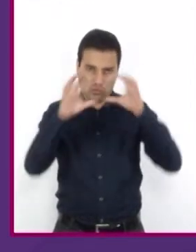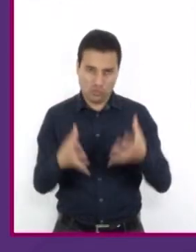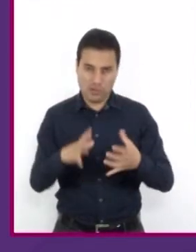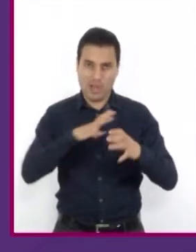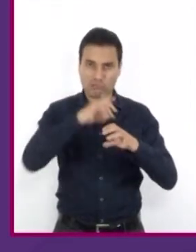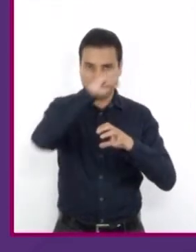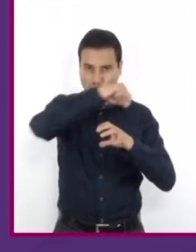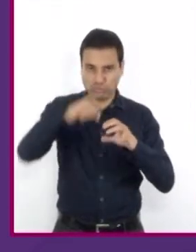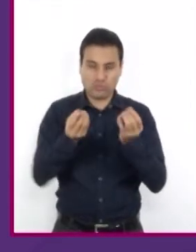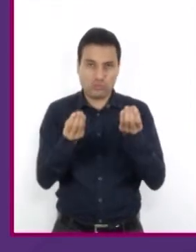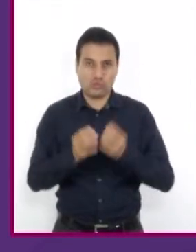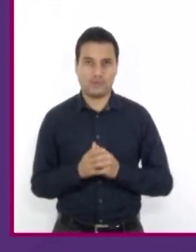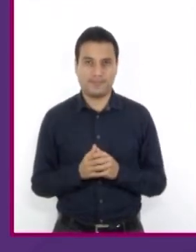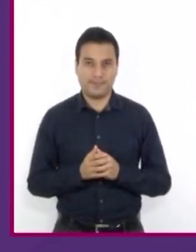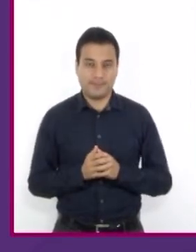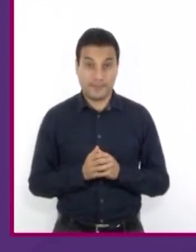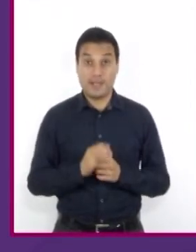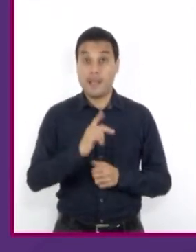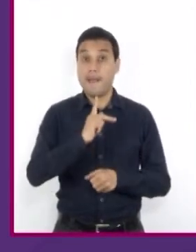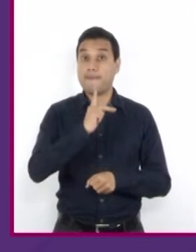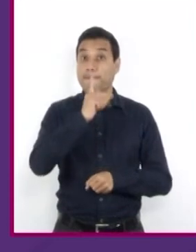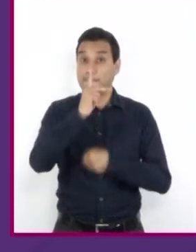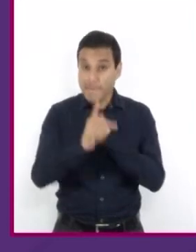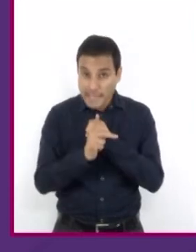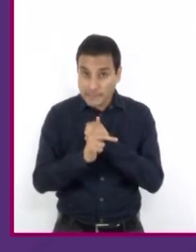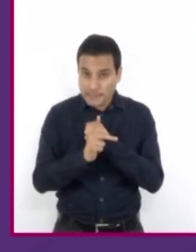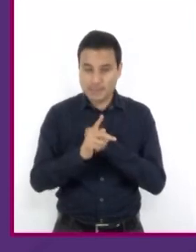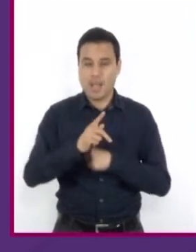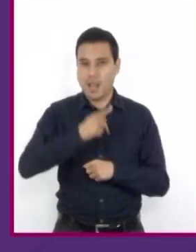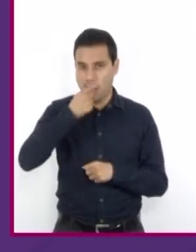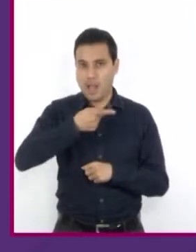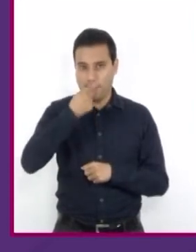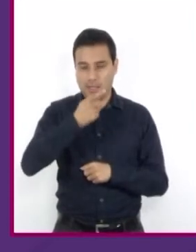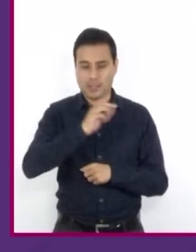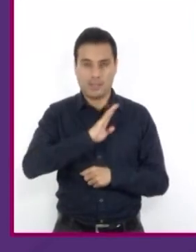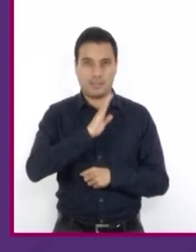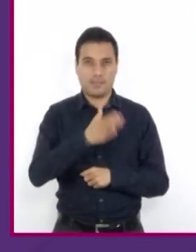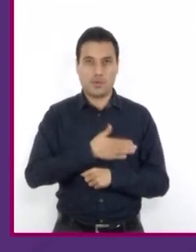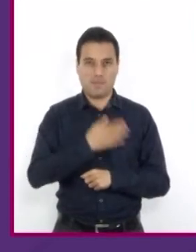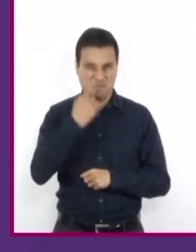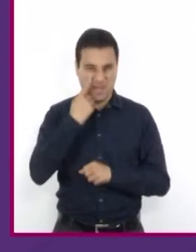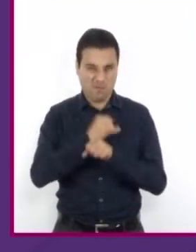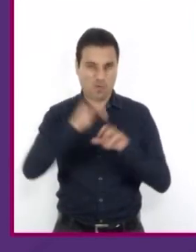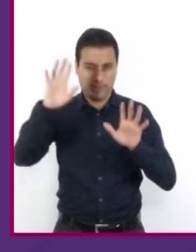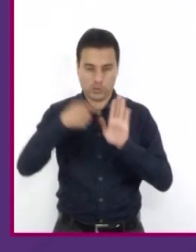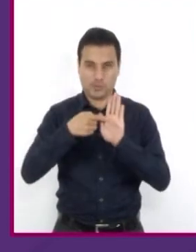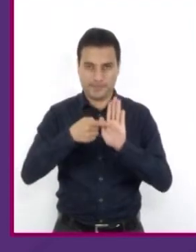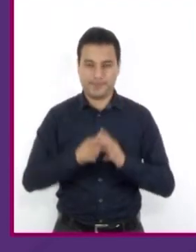denominarlos como países hablantes de lengua española. Veamos la siguiente información.